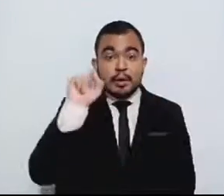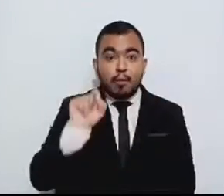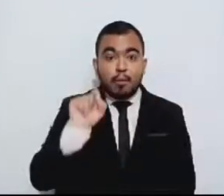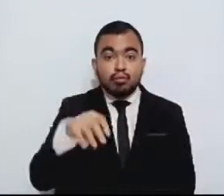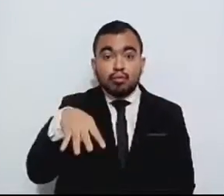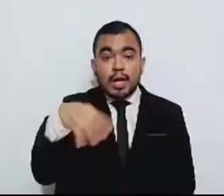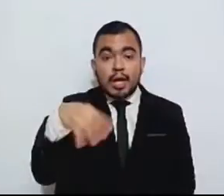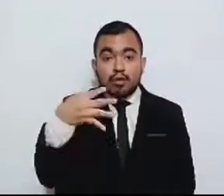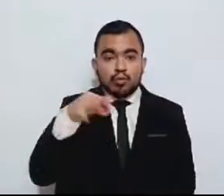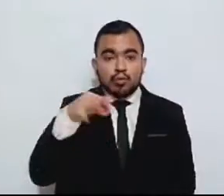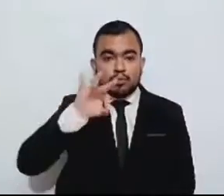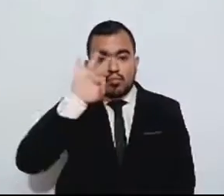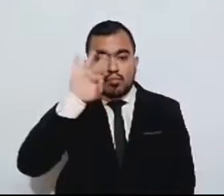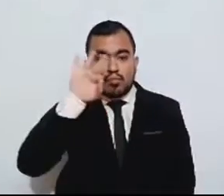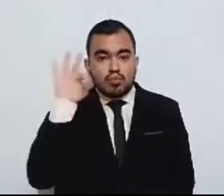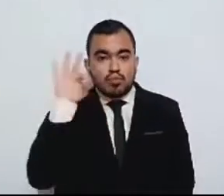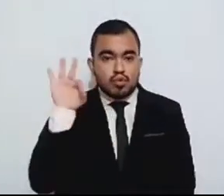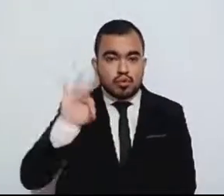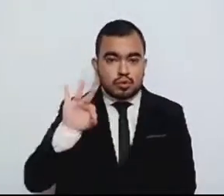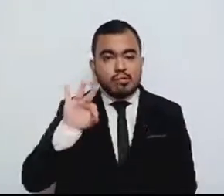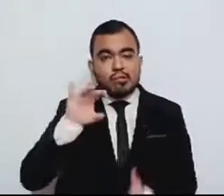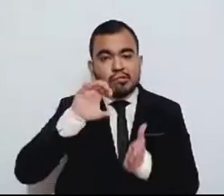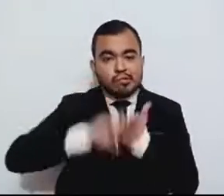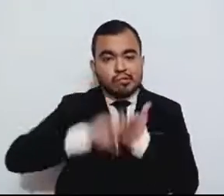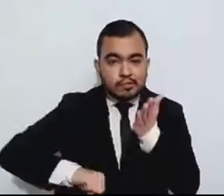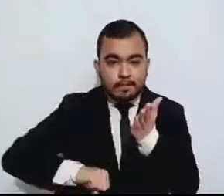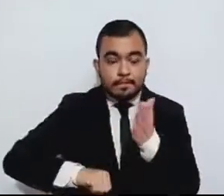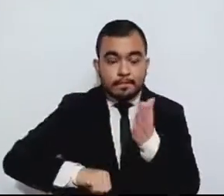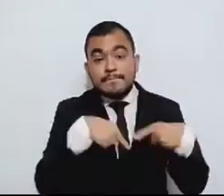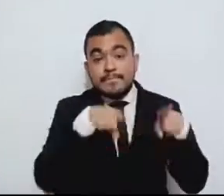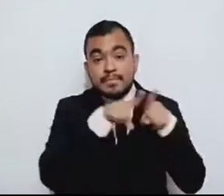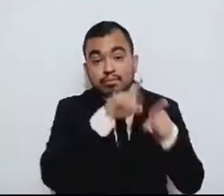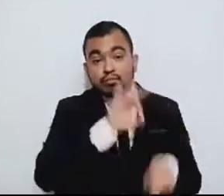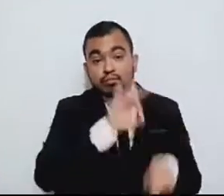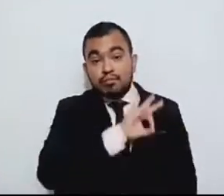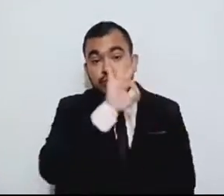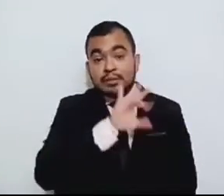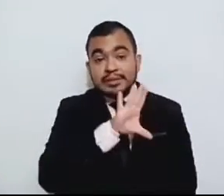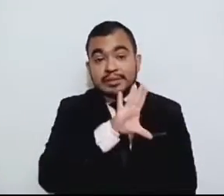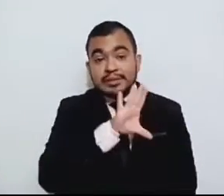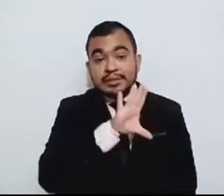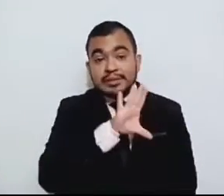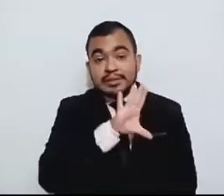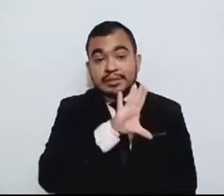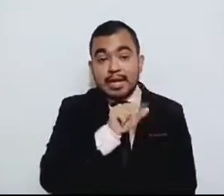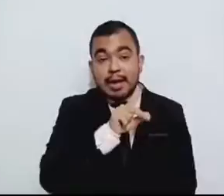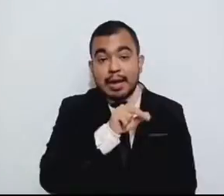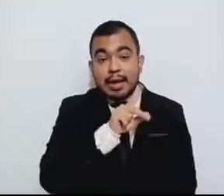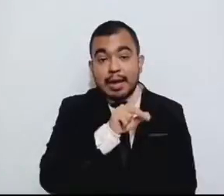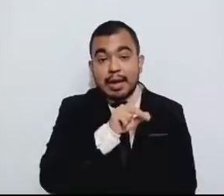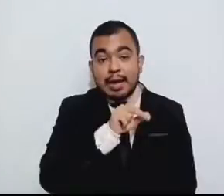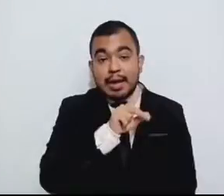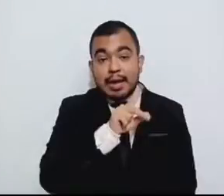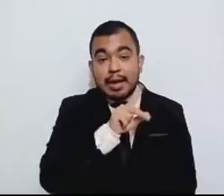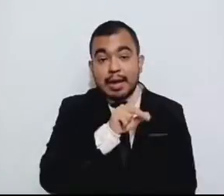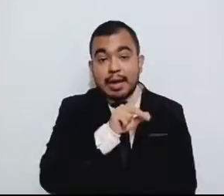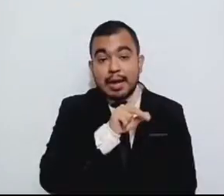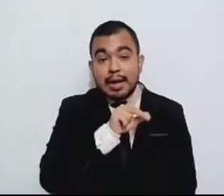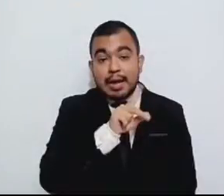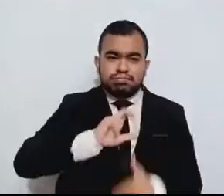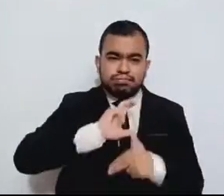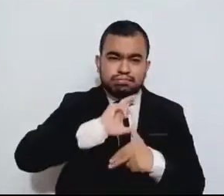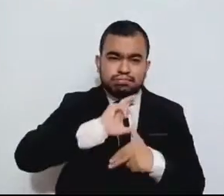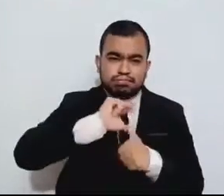Mismas cifras del Senapred destacan que los fenómenos hidrometeorológicos como fuertes lluvias y tormentas